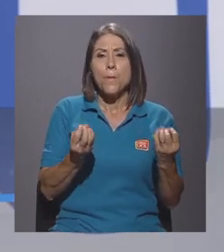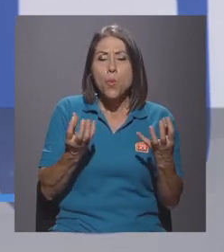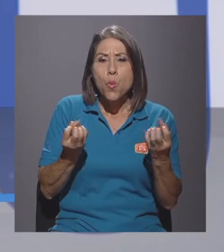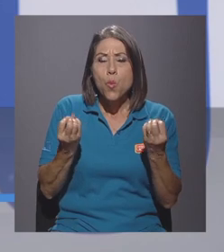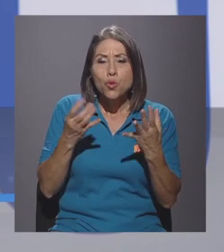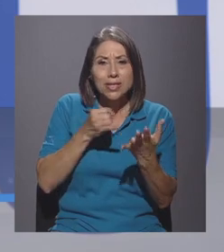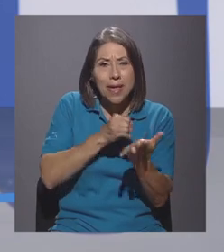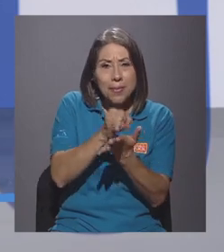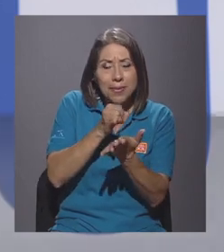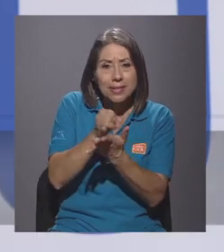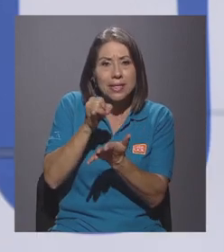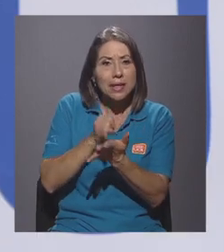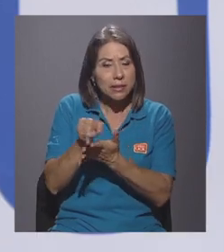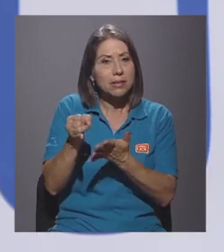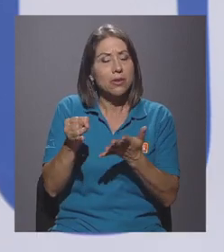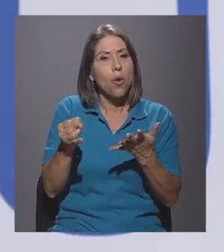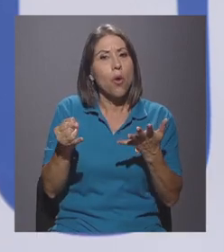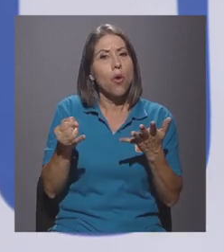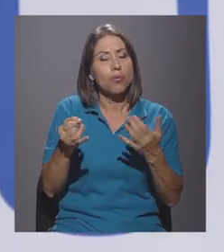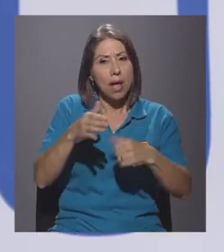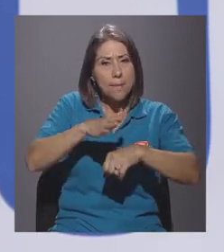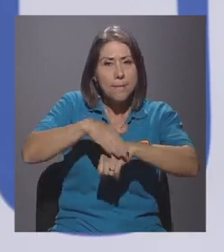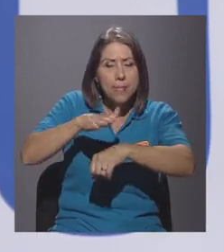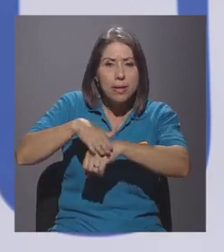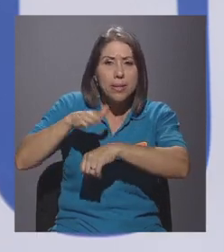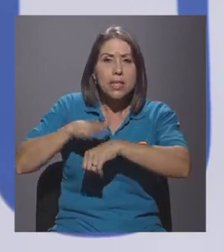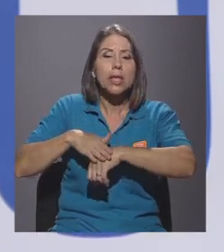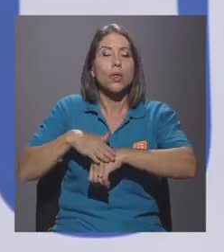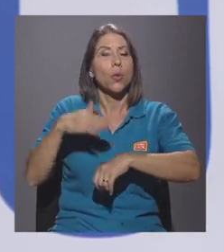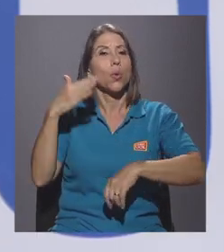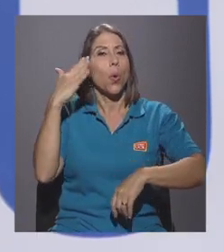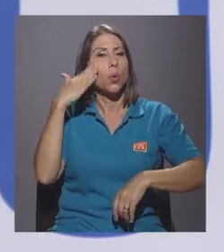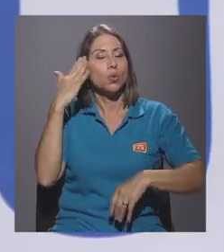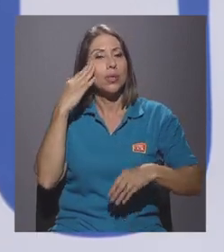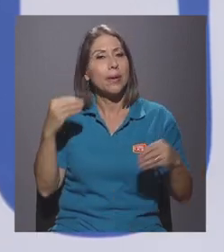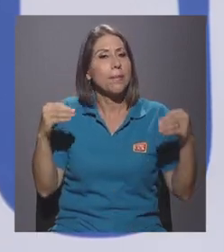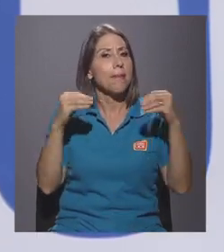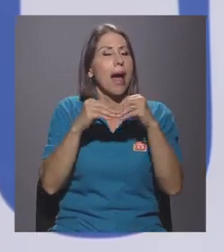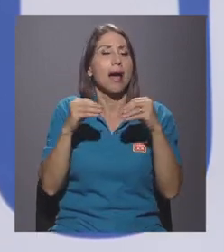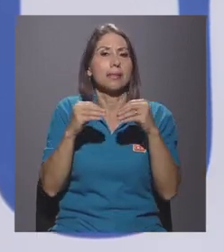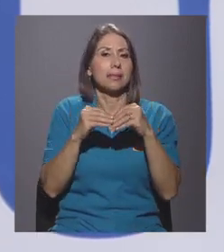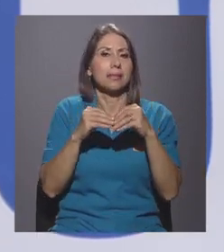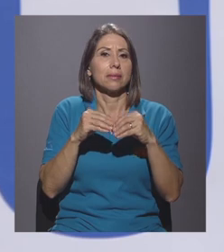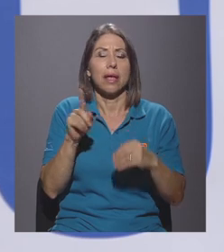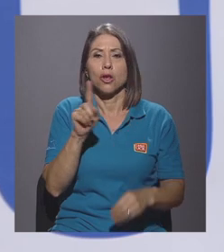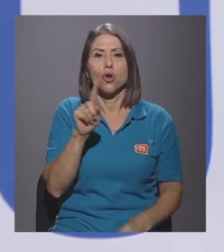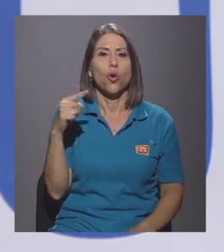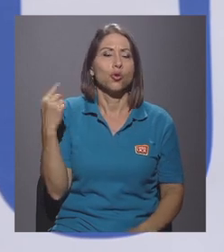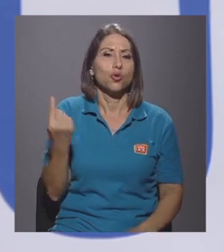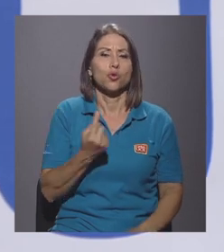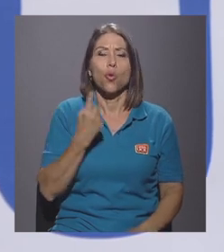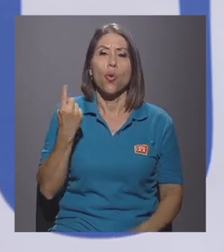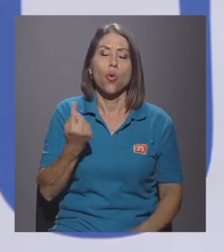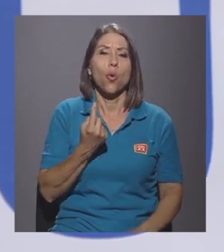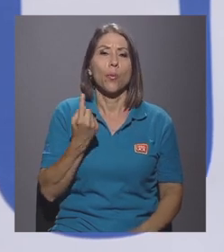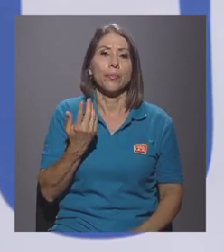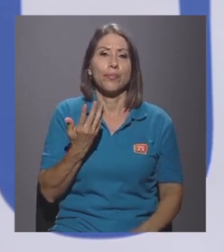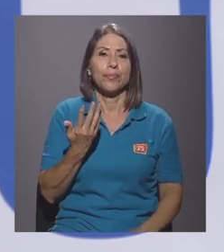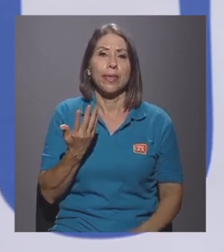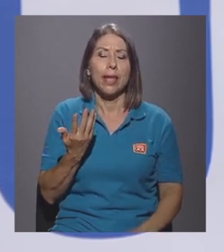investigación ha permitido conocer más no solo de la